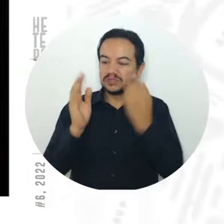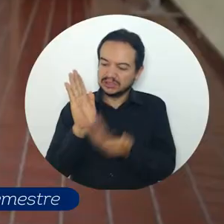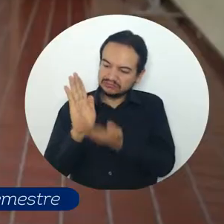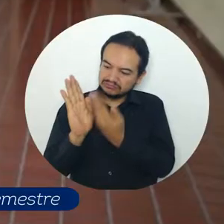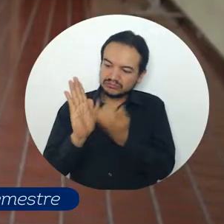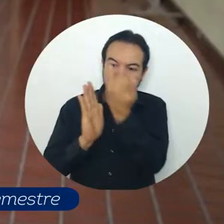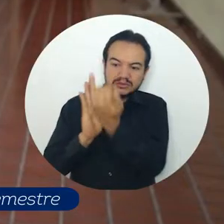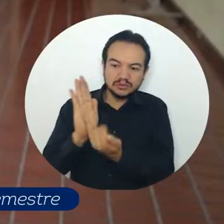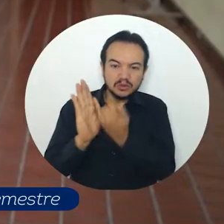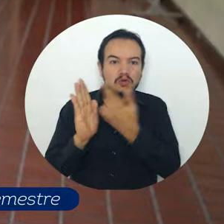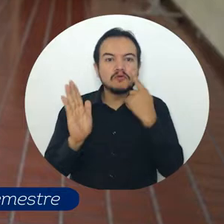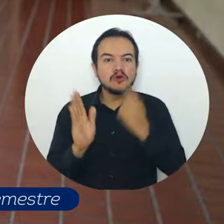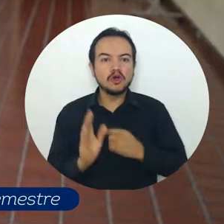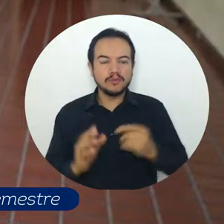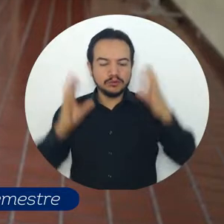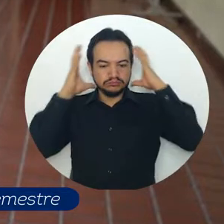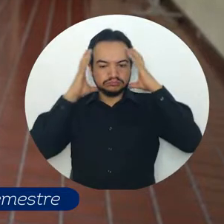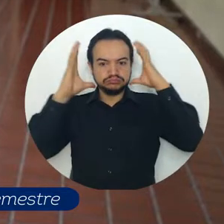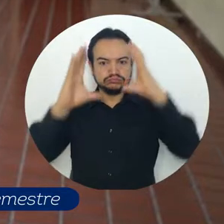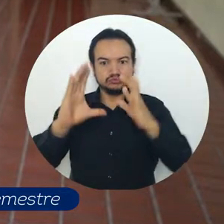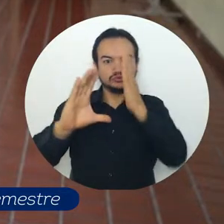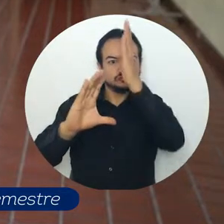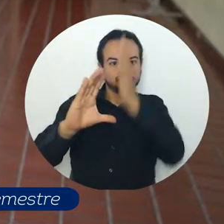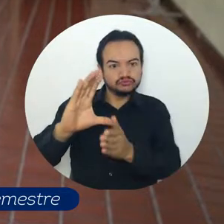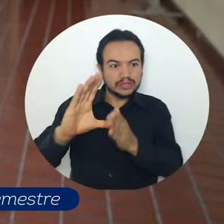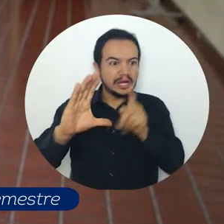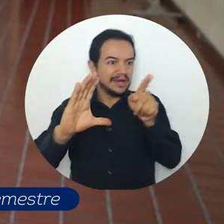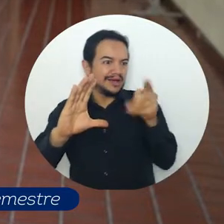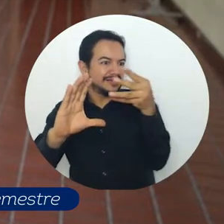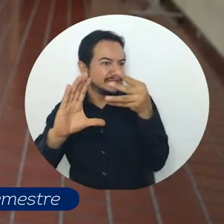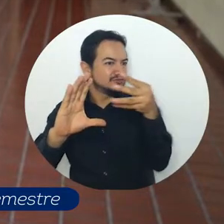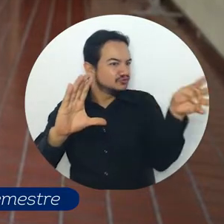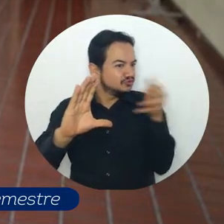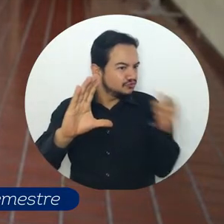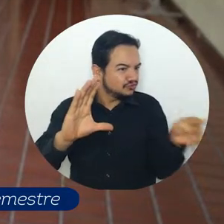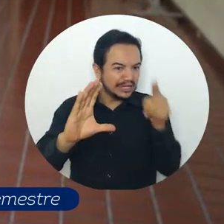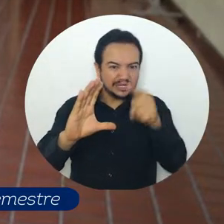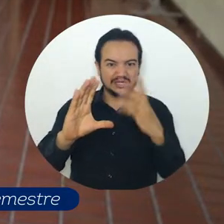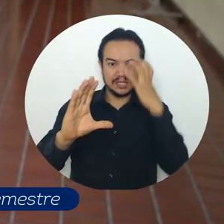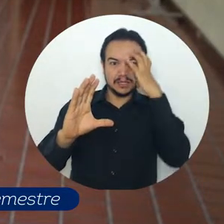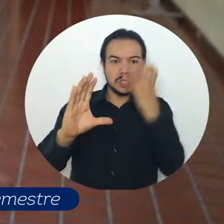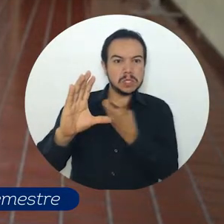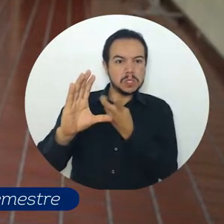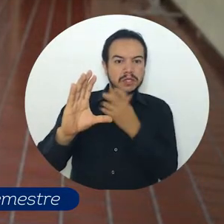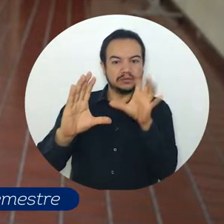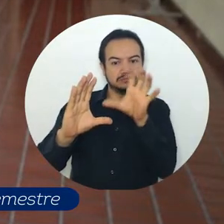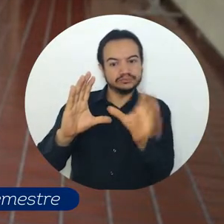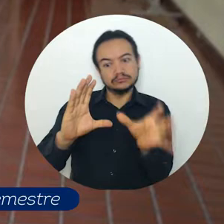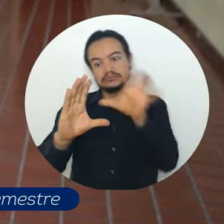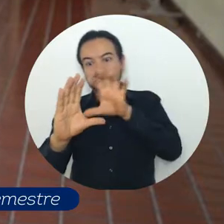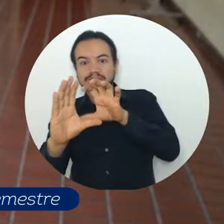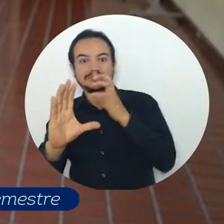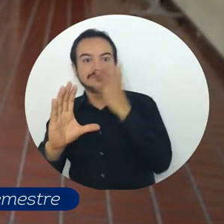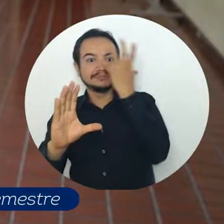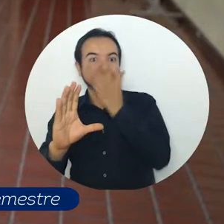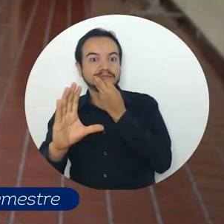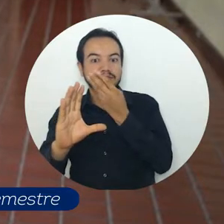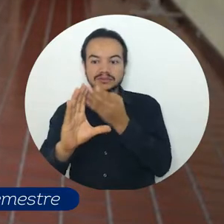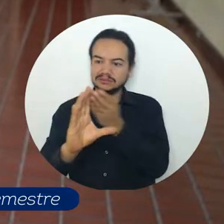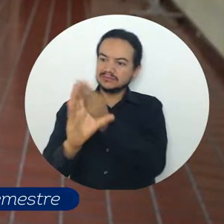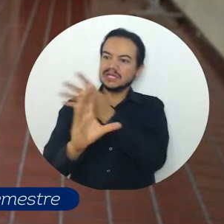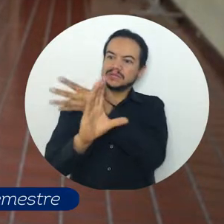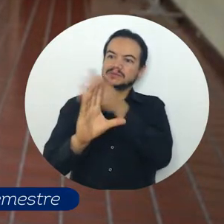las mitades, mitad cuadros, mitad líneas, mitad calavera, mitad una cara bonita, entre comillas,